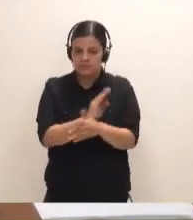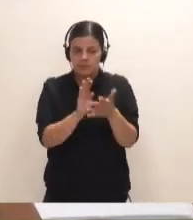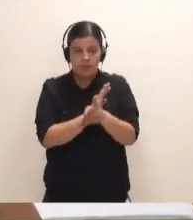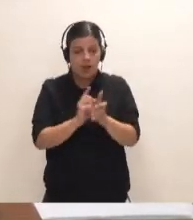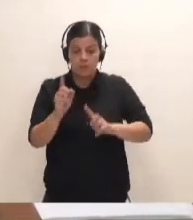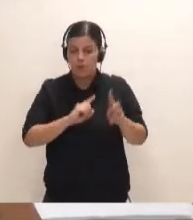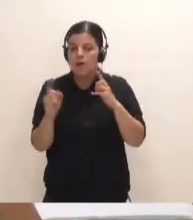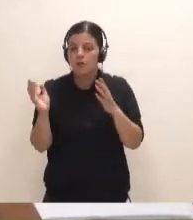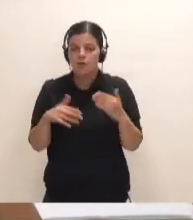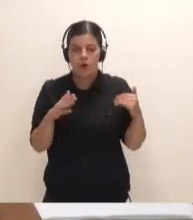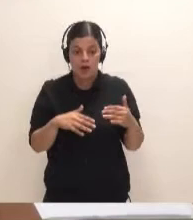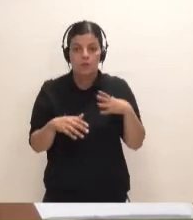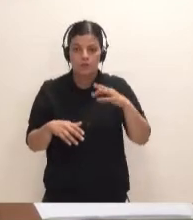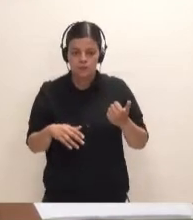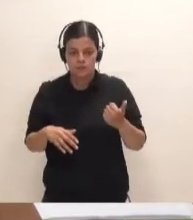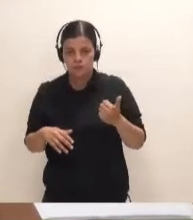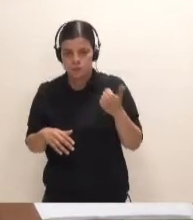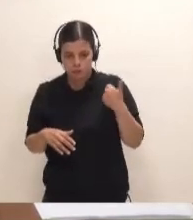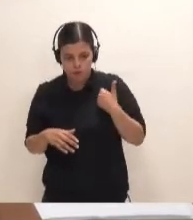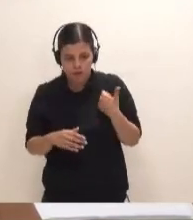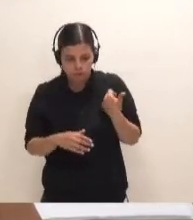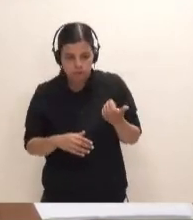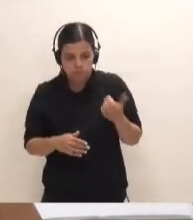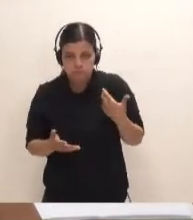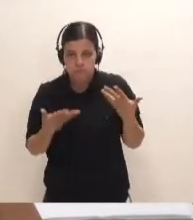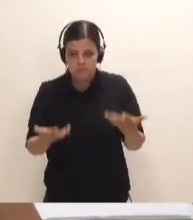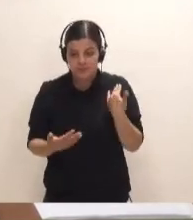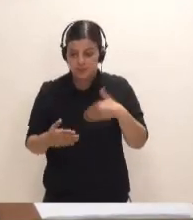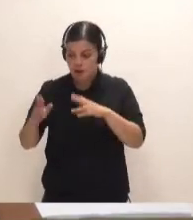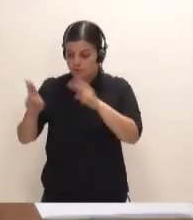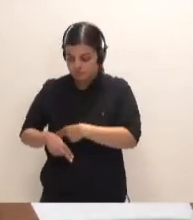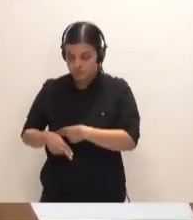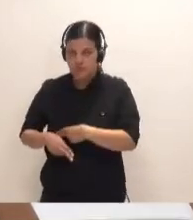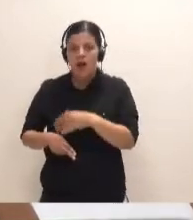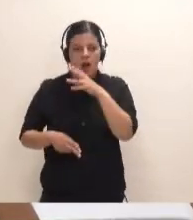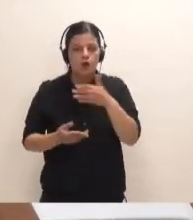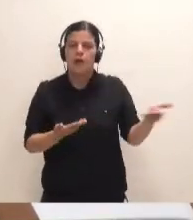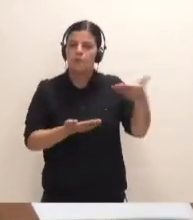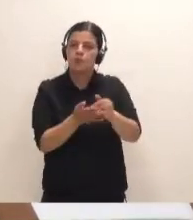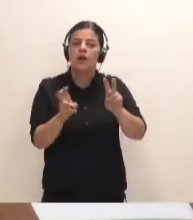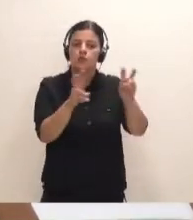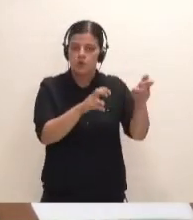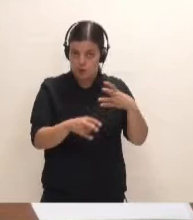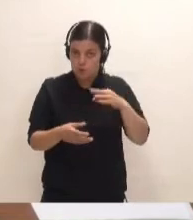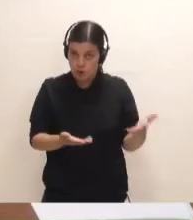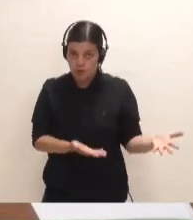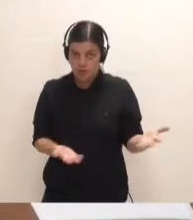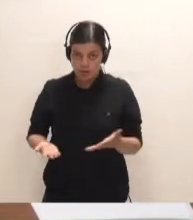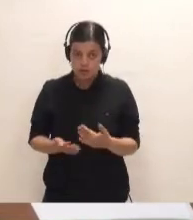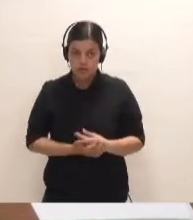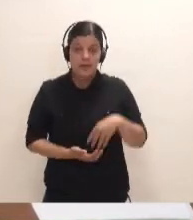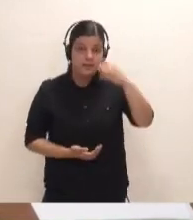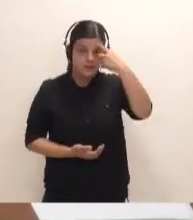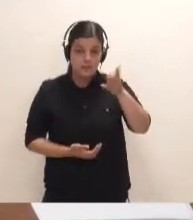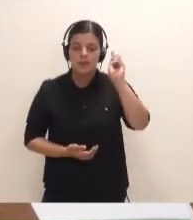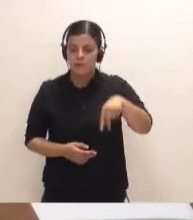en que aprovechemos esta oportunidad en la que ya caducada la evaluación ambiental, podamos plantear nuevas propuestas. Que tengan en cuenta la